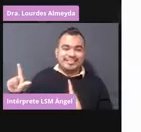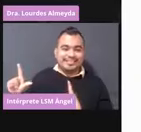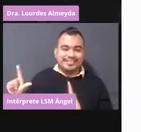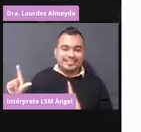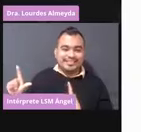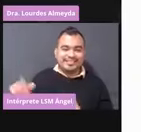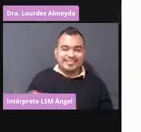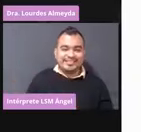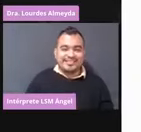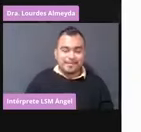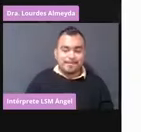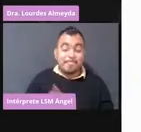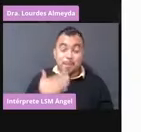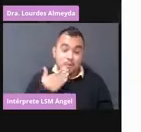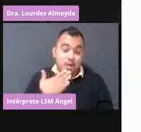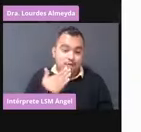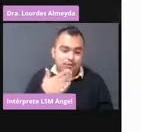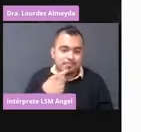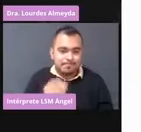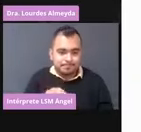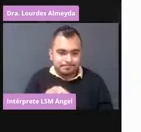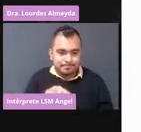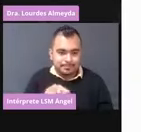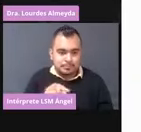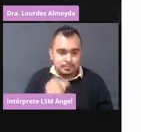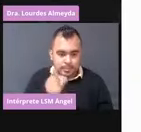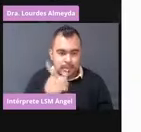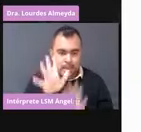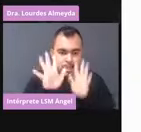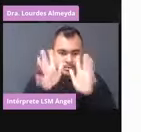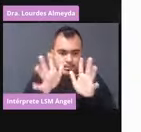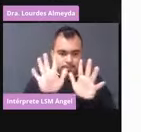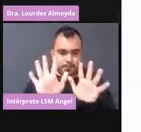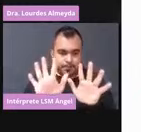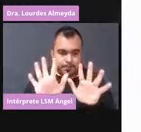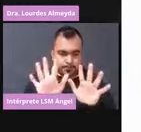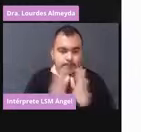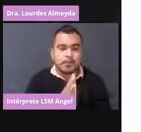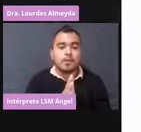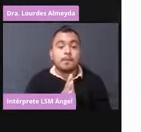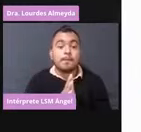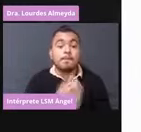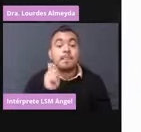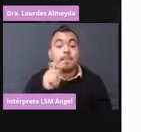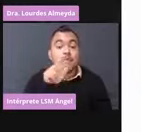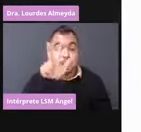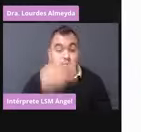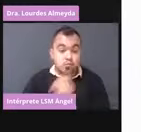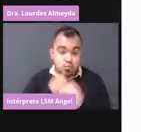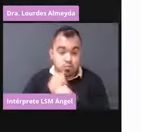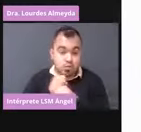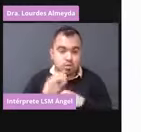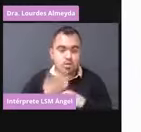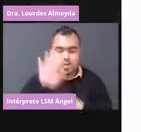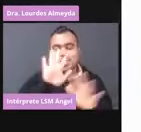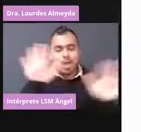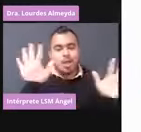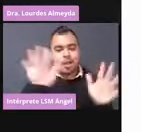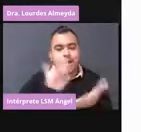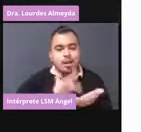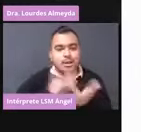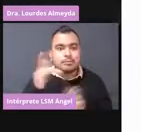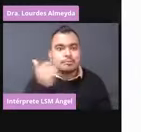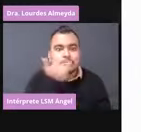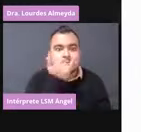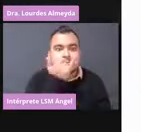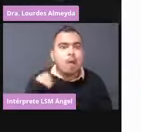Bueno, la vía de administración... Esa, déjenmela ahí. Ya, y a partir de los 18 años. Ya, gracias. Es que no creía que me había